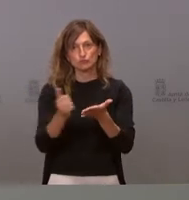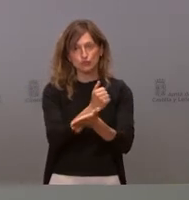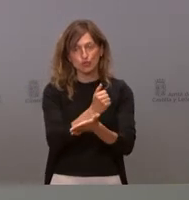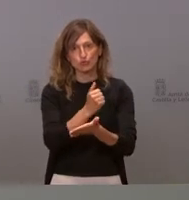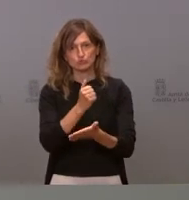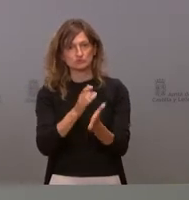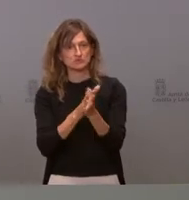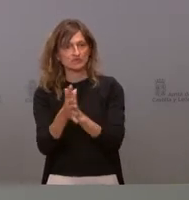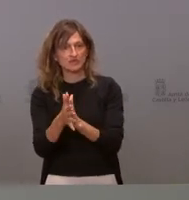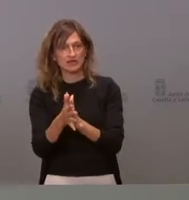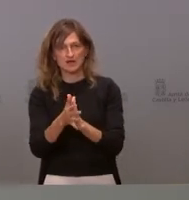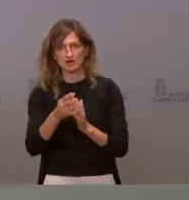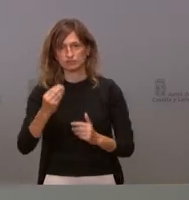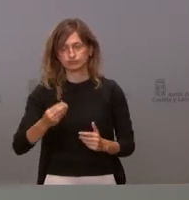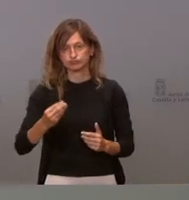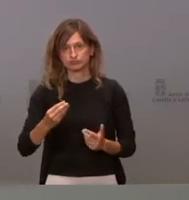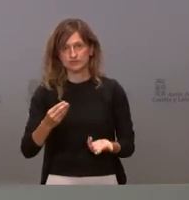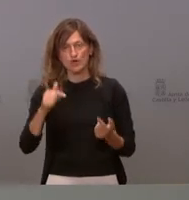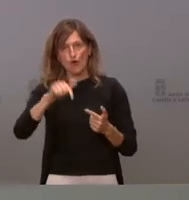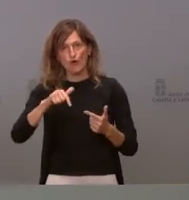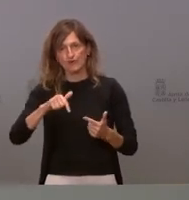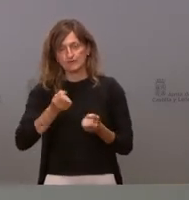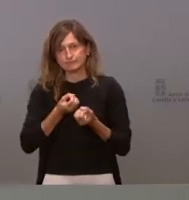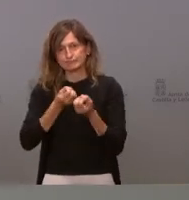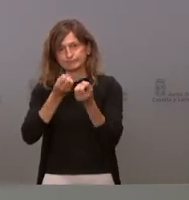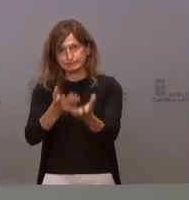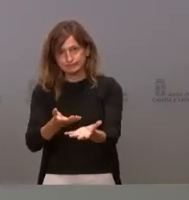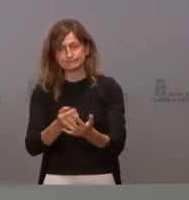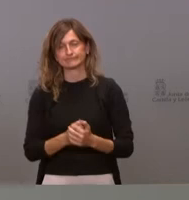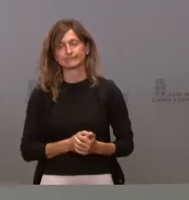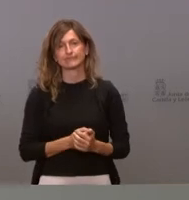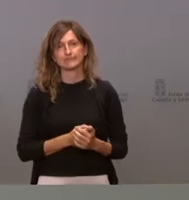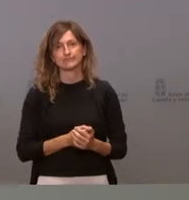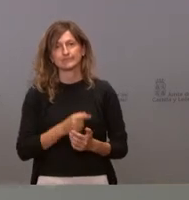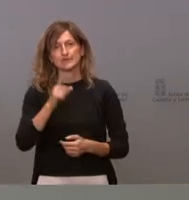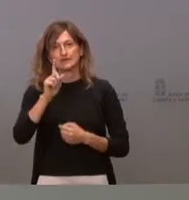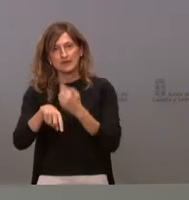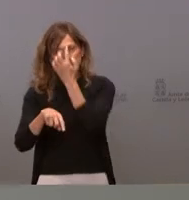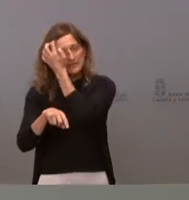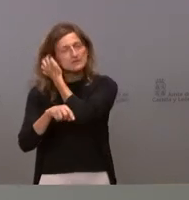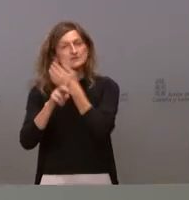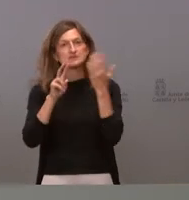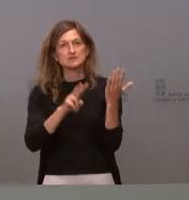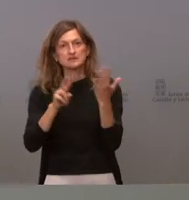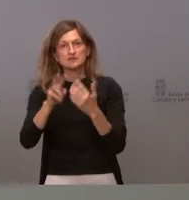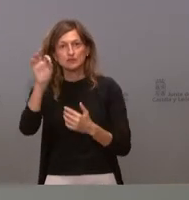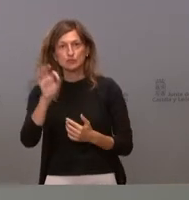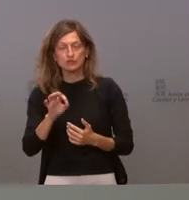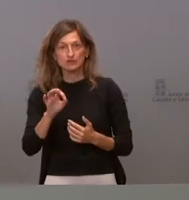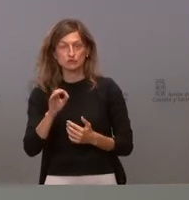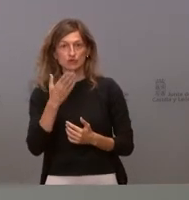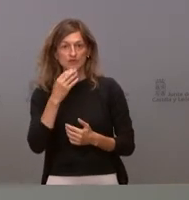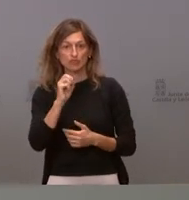que es magnífico que podamos ponerlo hoy encima de la mesa. Tenemos al 77% de la población de más de